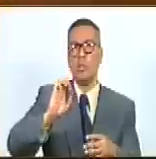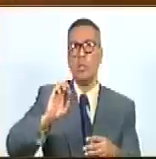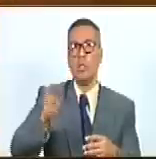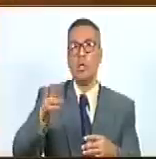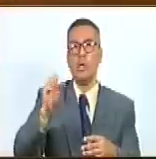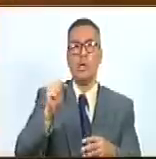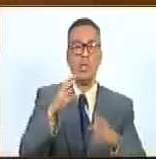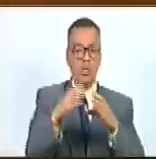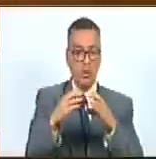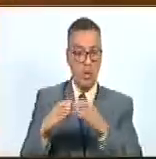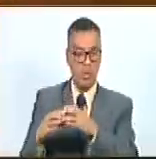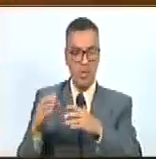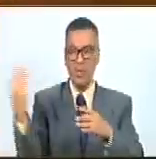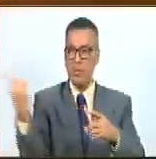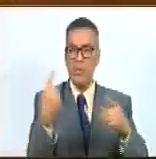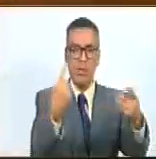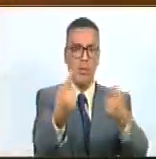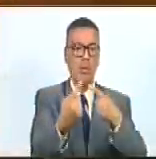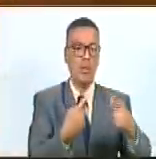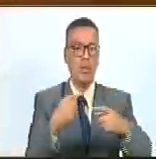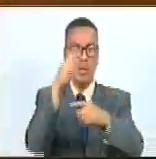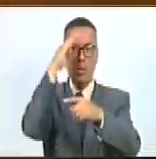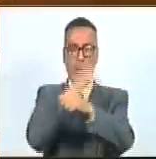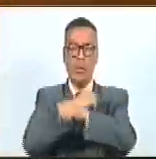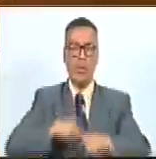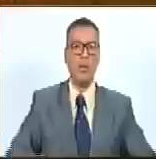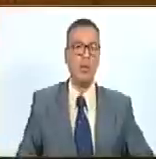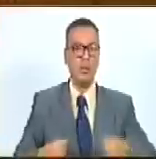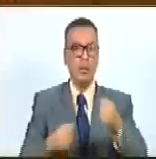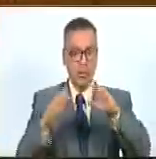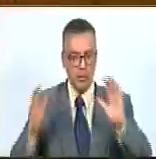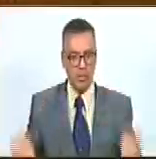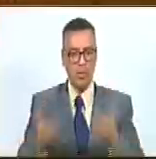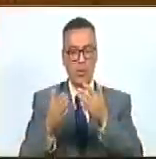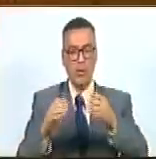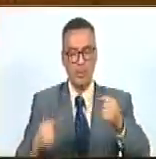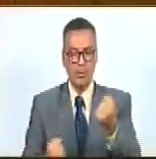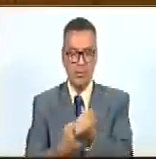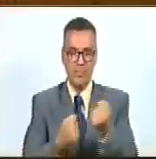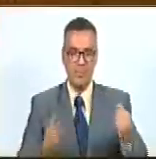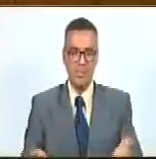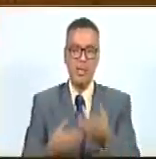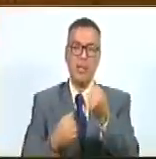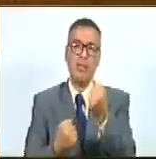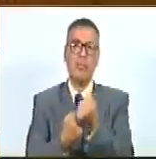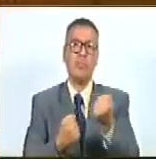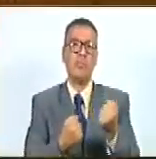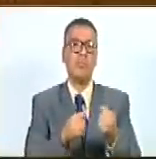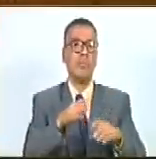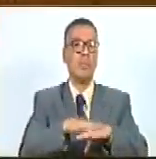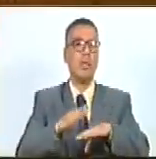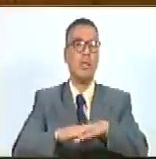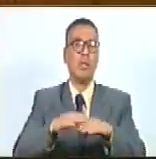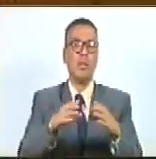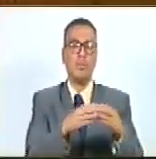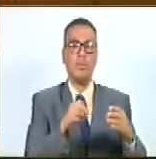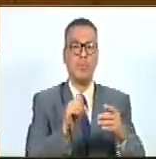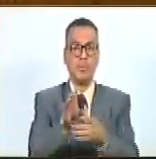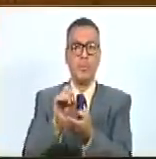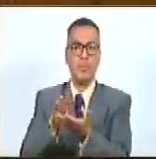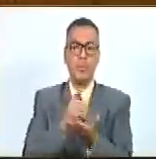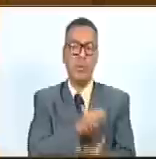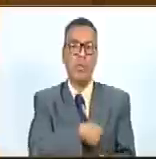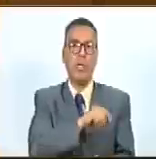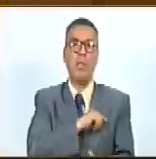organizó batallones de soldados patriotas para expulsar las fuerzas españolas donde se escuchó por primera vez el